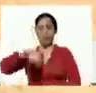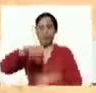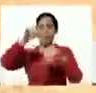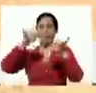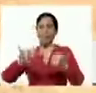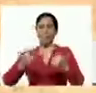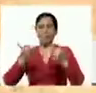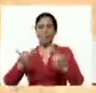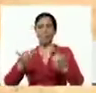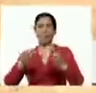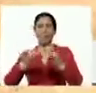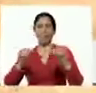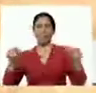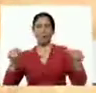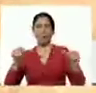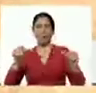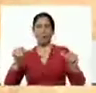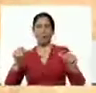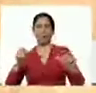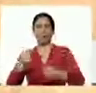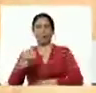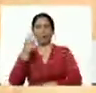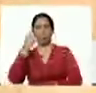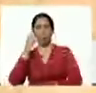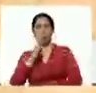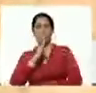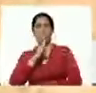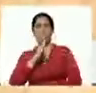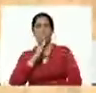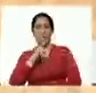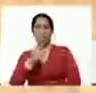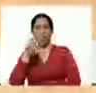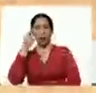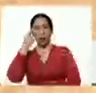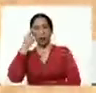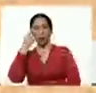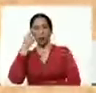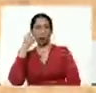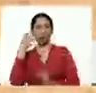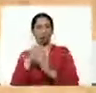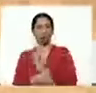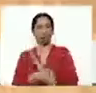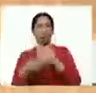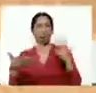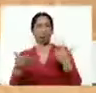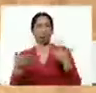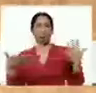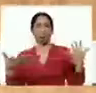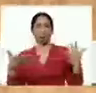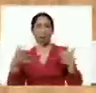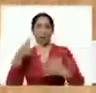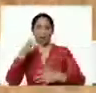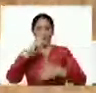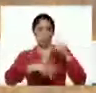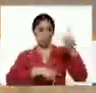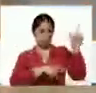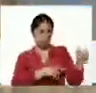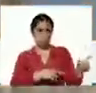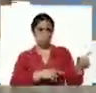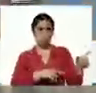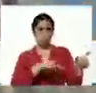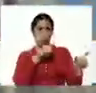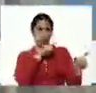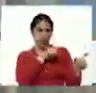tierra de los arrozales a través de la planta el banco del arroz consiste específicamente en que el productor que ha